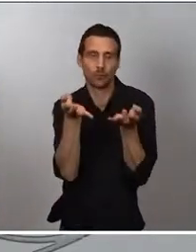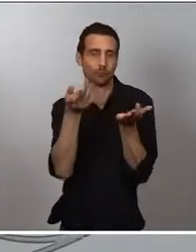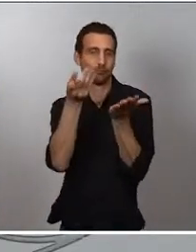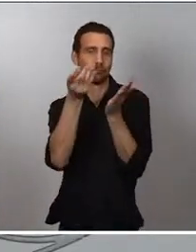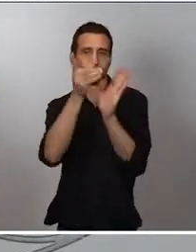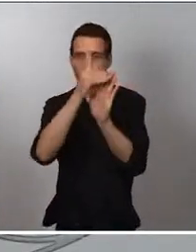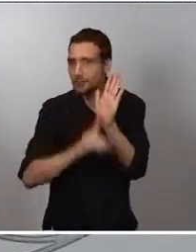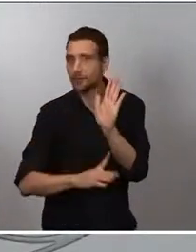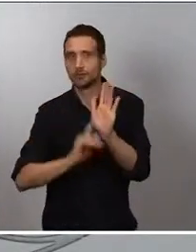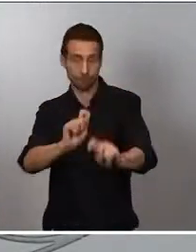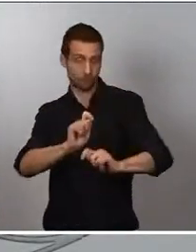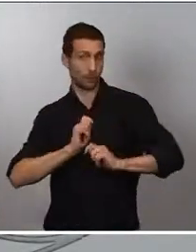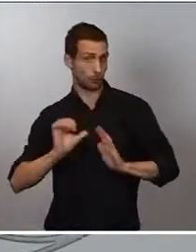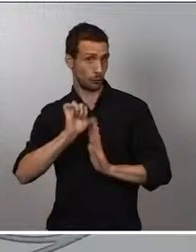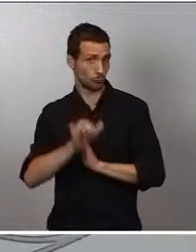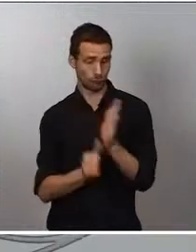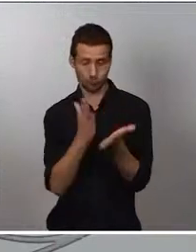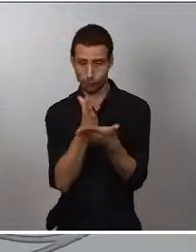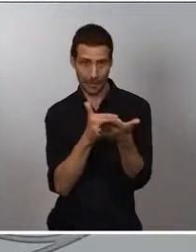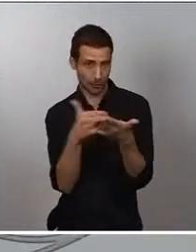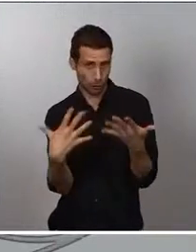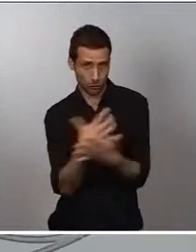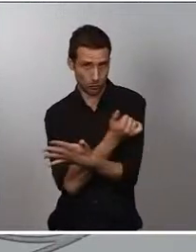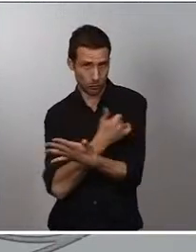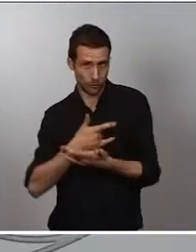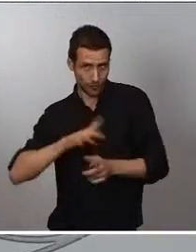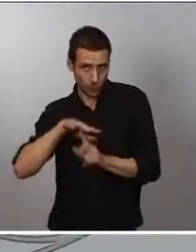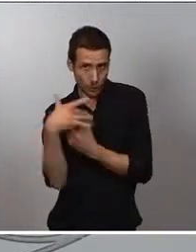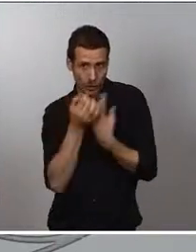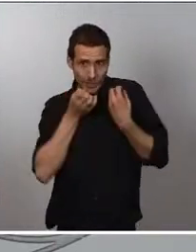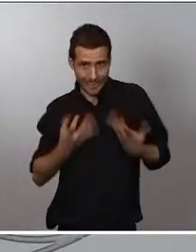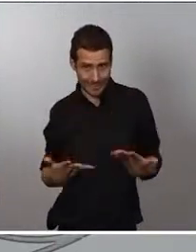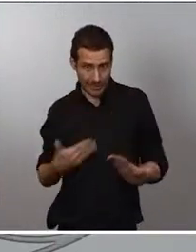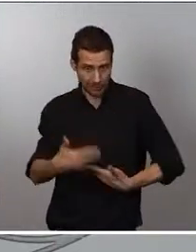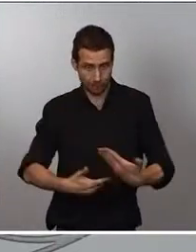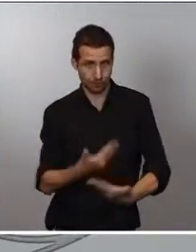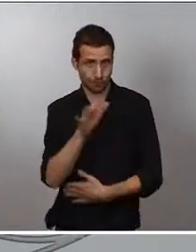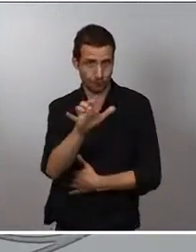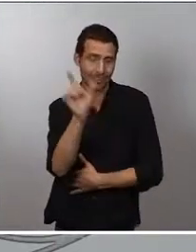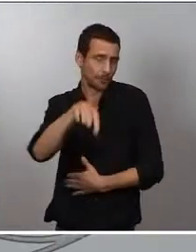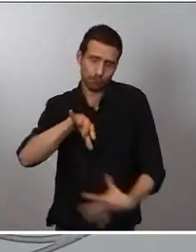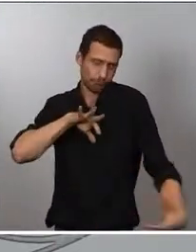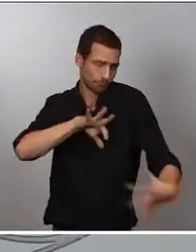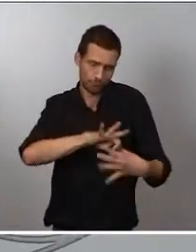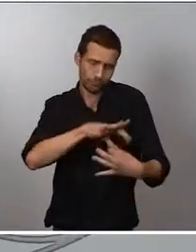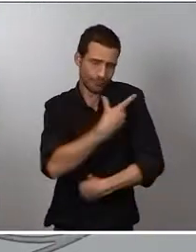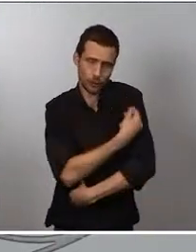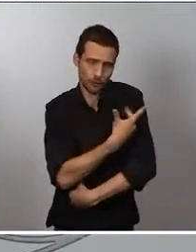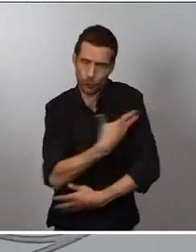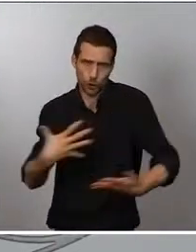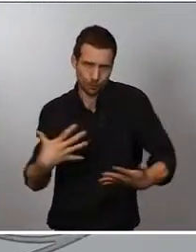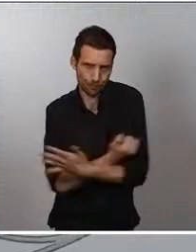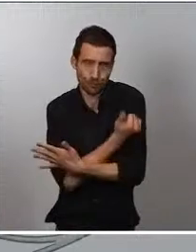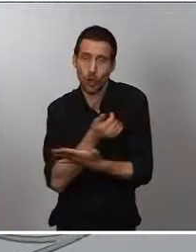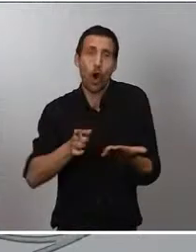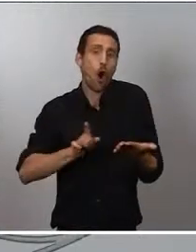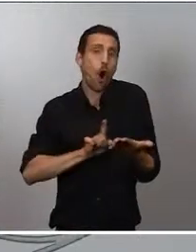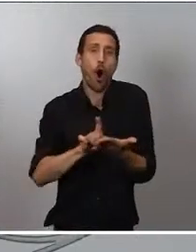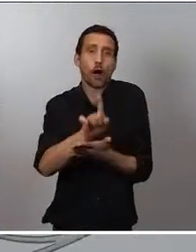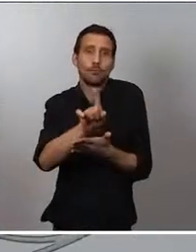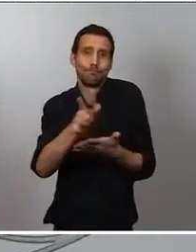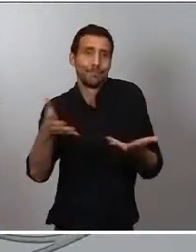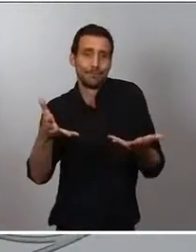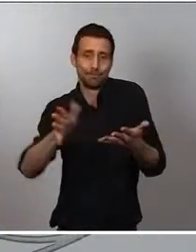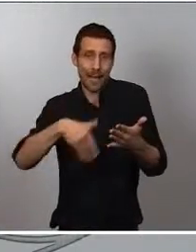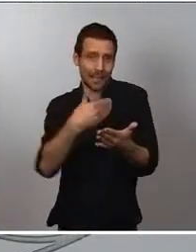situación epidemiólogica en el país y también todo el tema relacionado con la vacuna, la hoja de ruta para alcanzar la normalidad con los datos tan